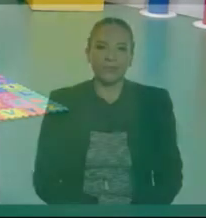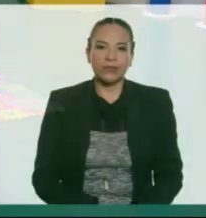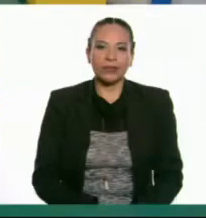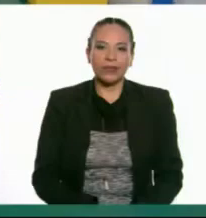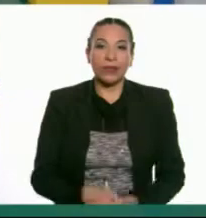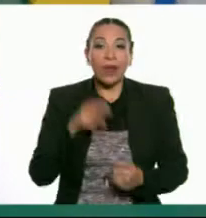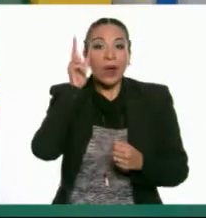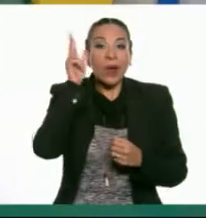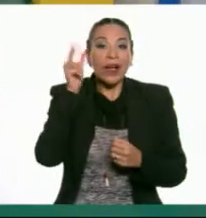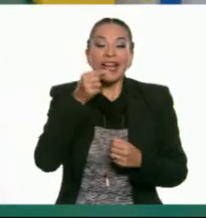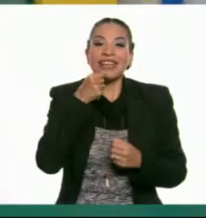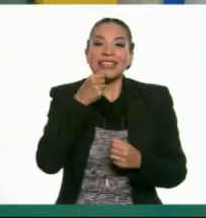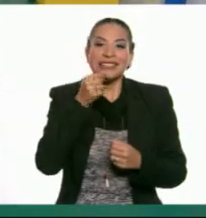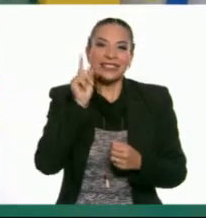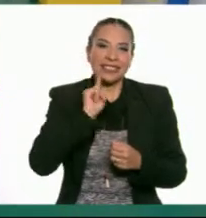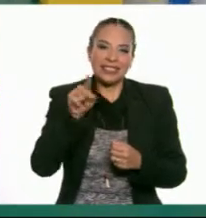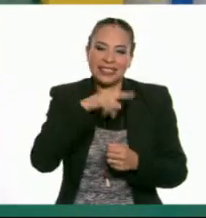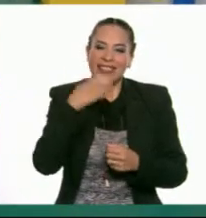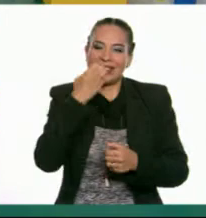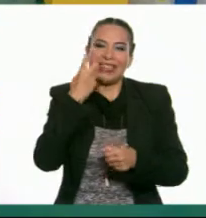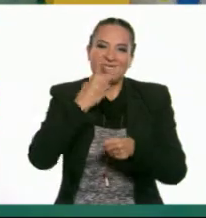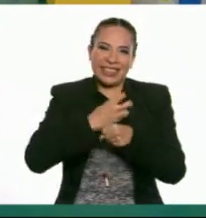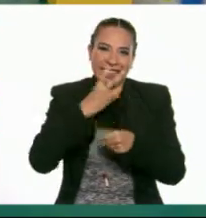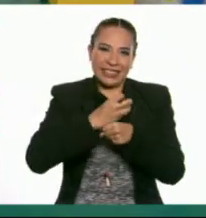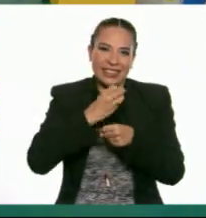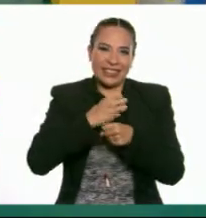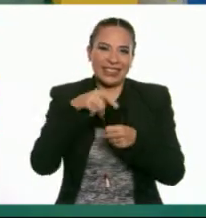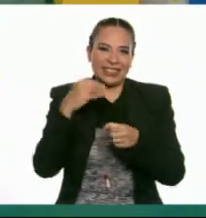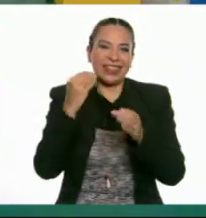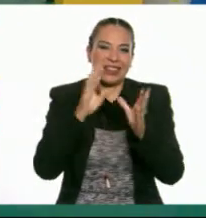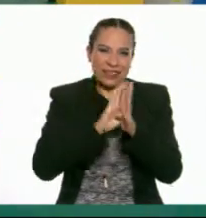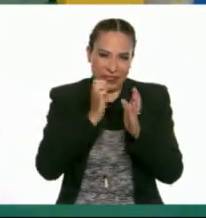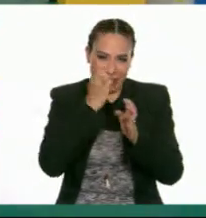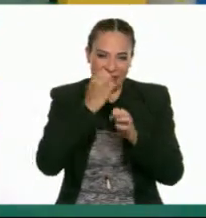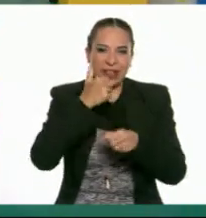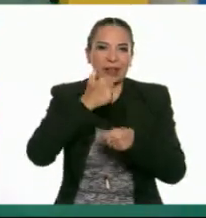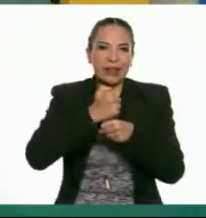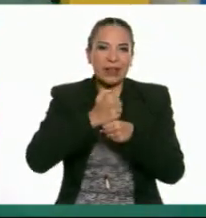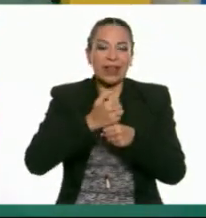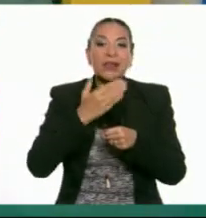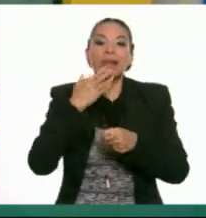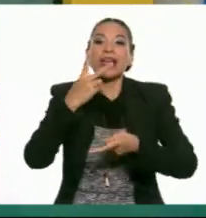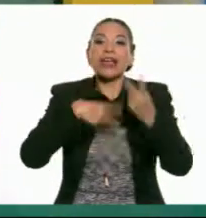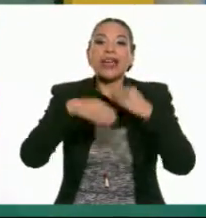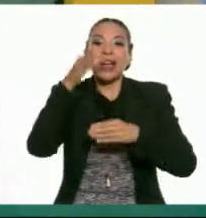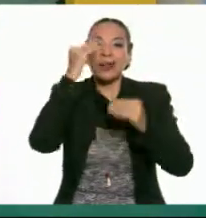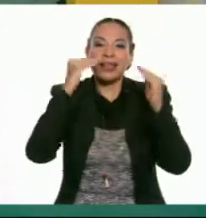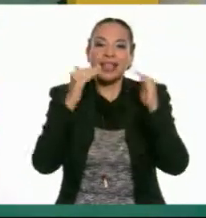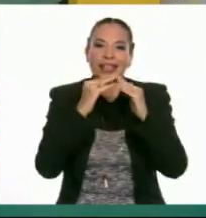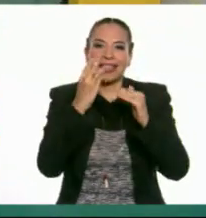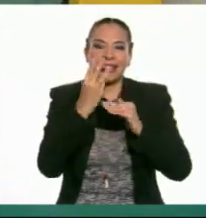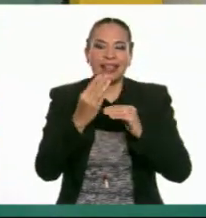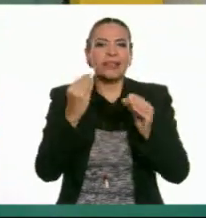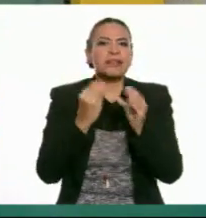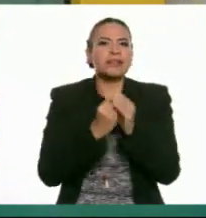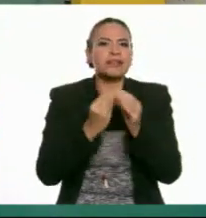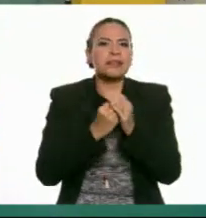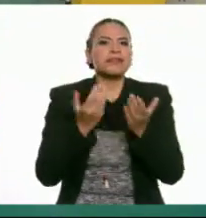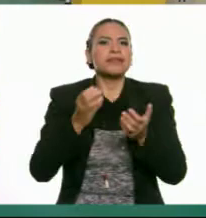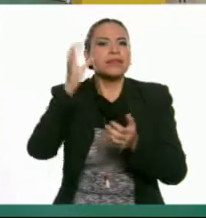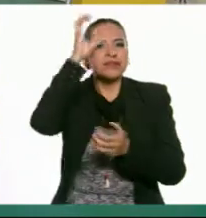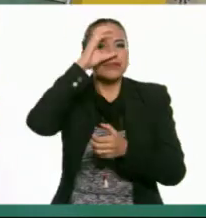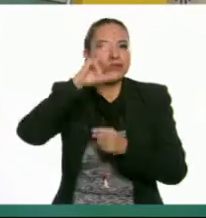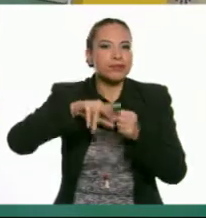¡Hola, niñas y niños de tercer grado de primaria! Les doy la bienvenida a Aprende en Casa 3 a la clase de Ciencias